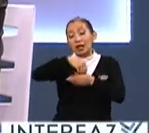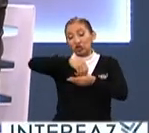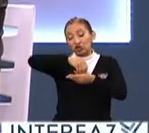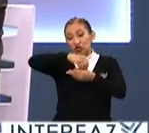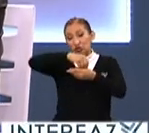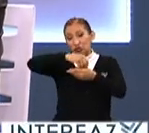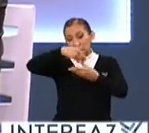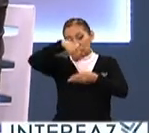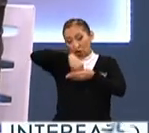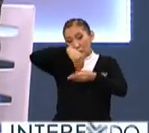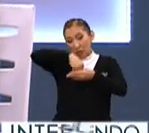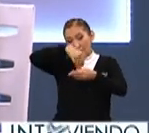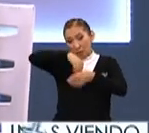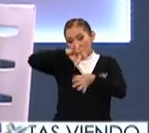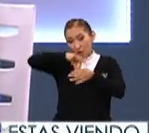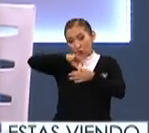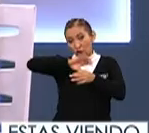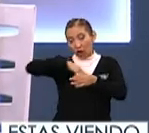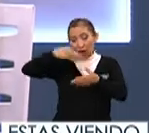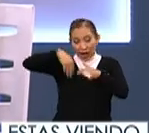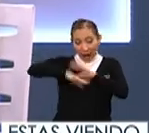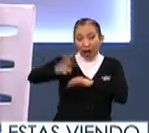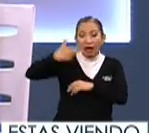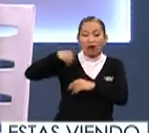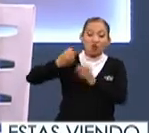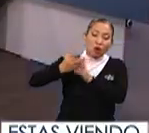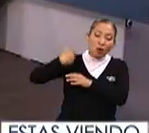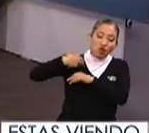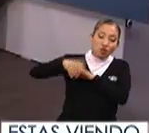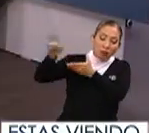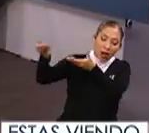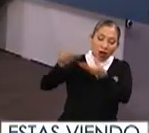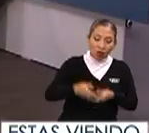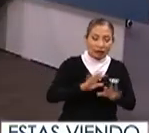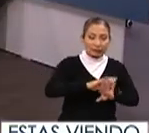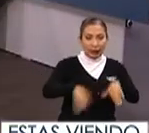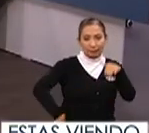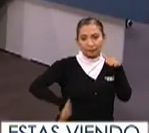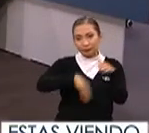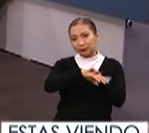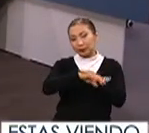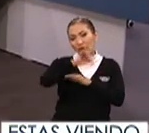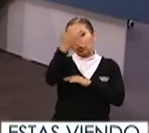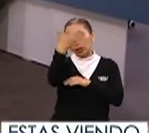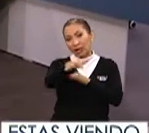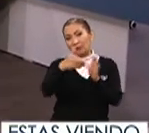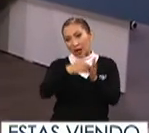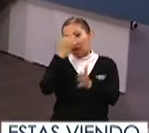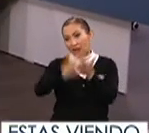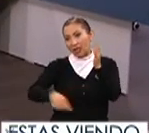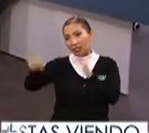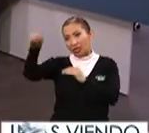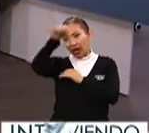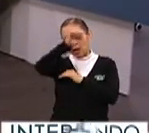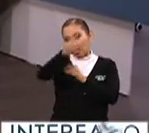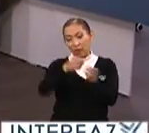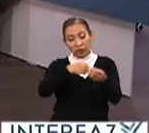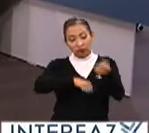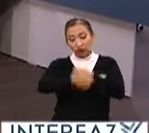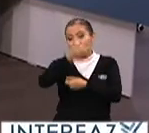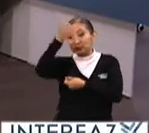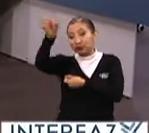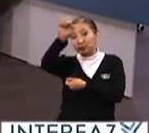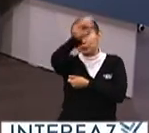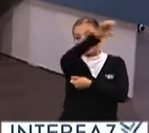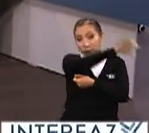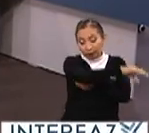votos que ingresaron. Esperamos que estos días nos actualizan la cifra y podamos llegar a los otros 10 mil que están pendientes por recibir. Cabe